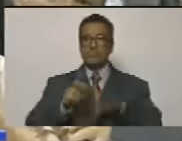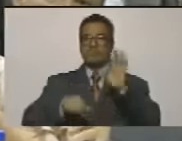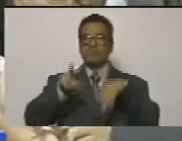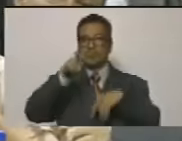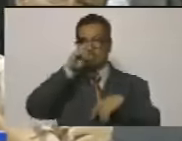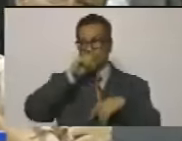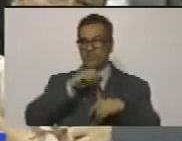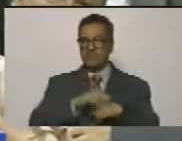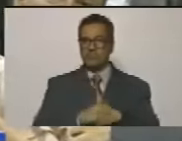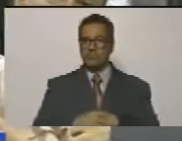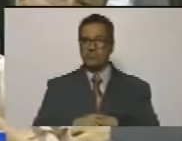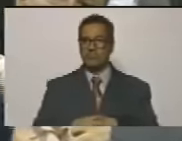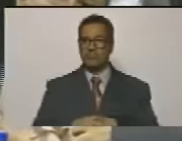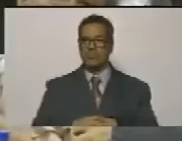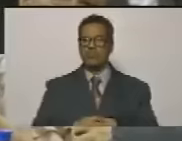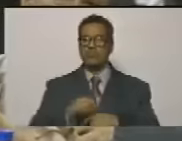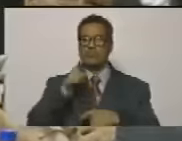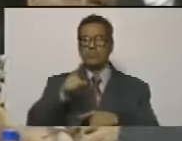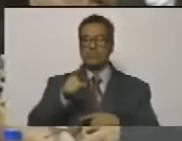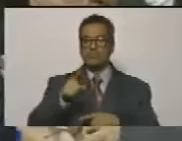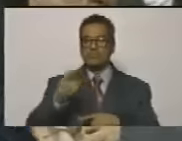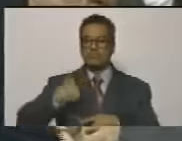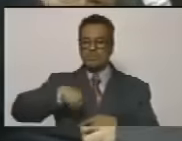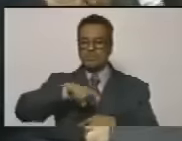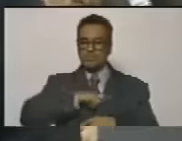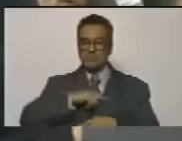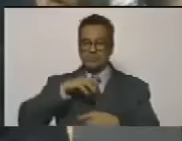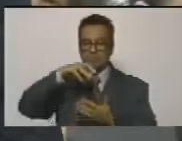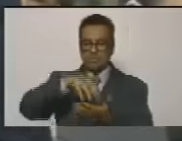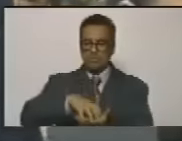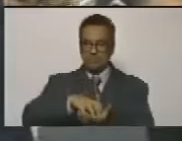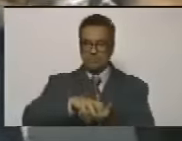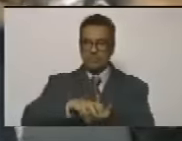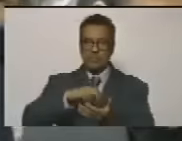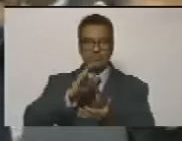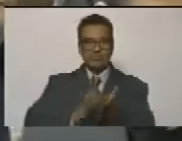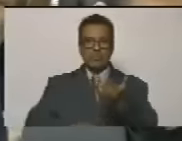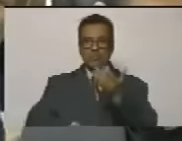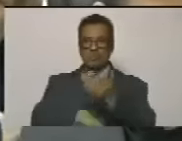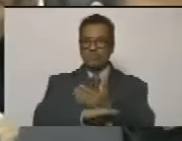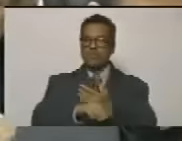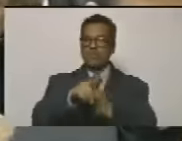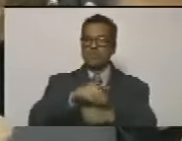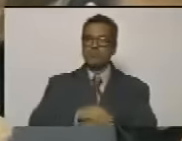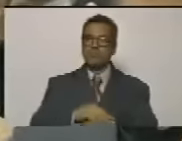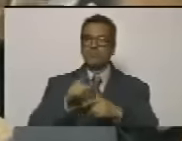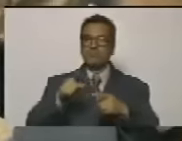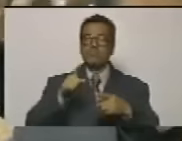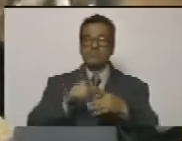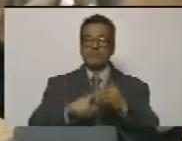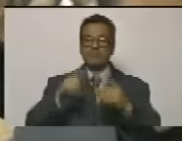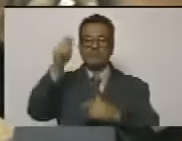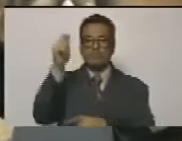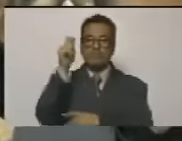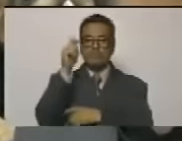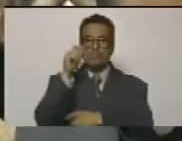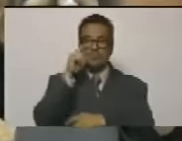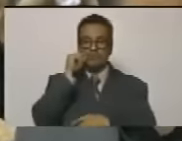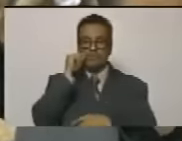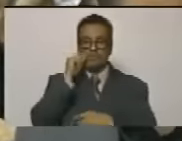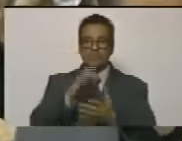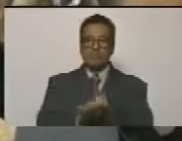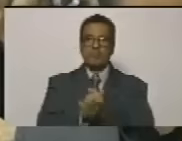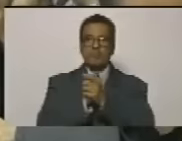años estuvimos aquí despidiendo a ese gran diputado, a ese gran